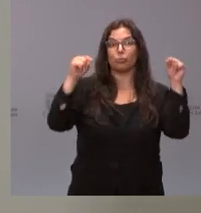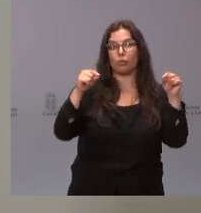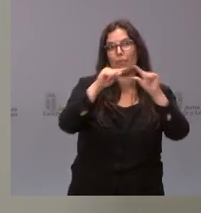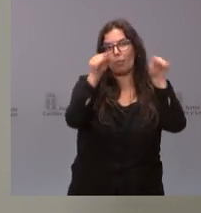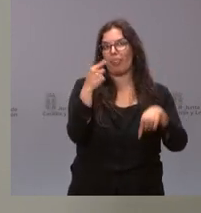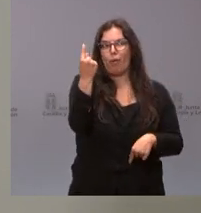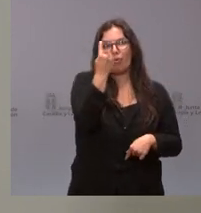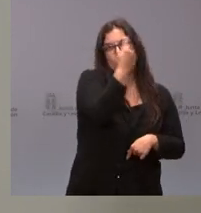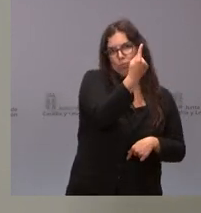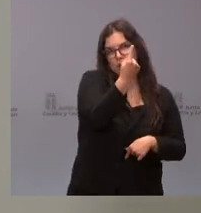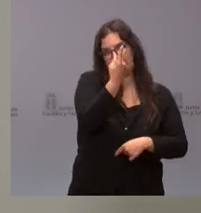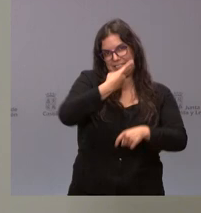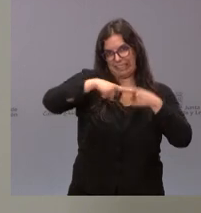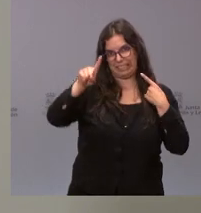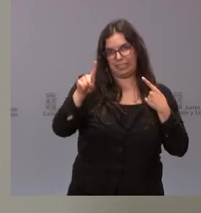ustedes saben.